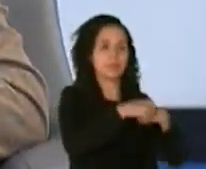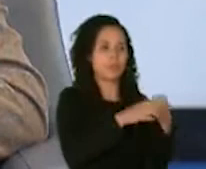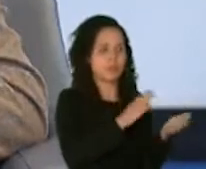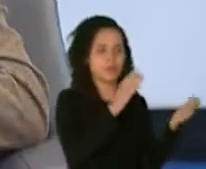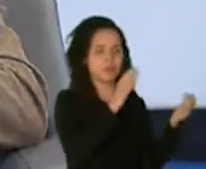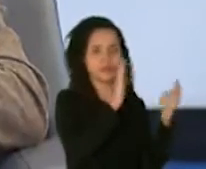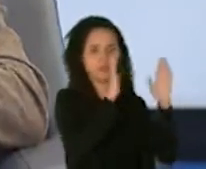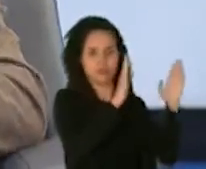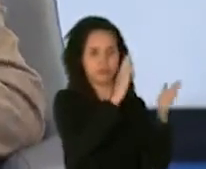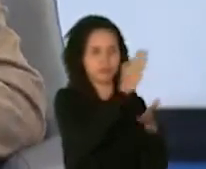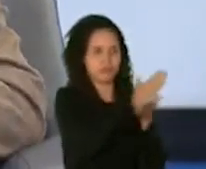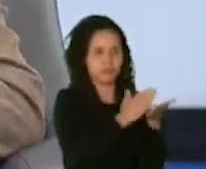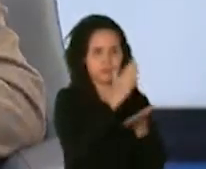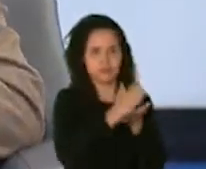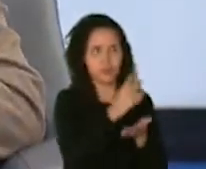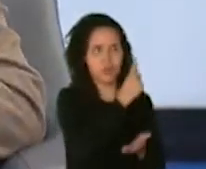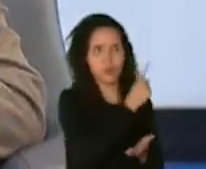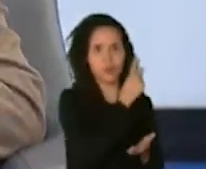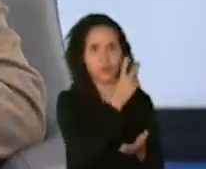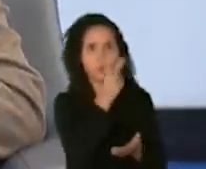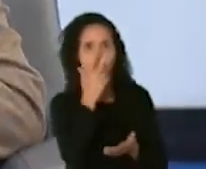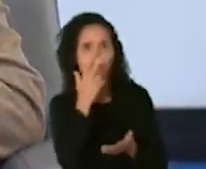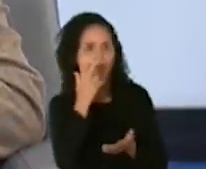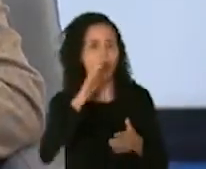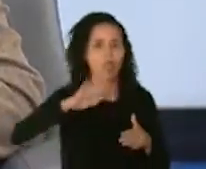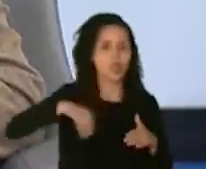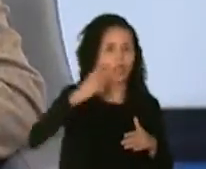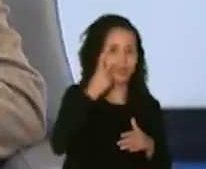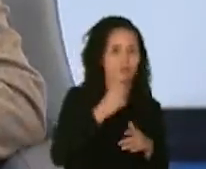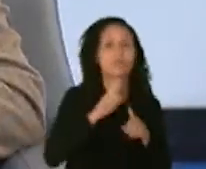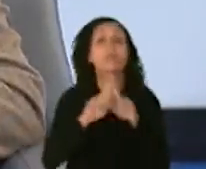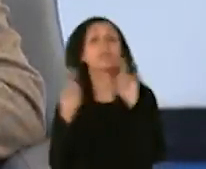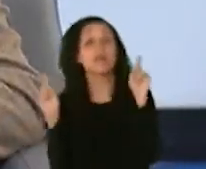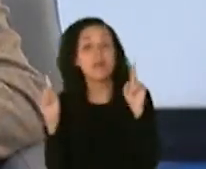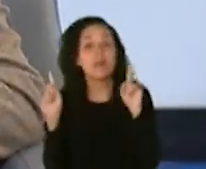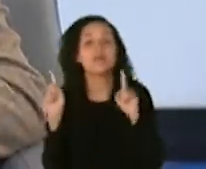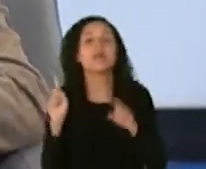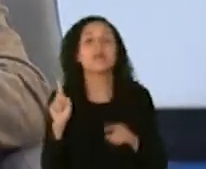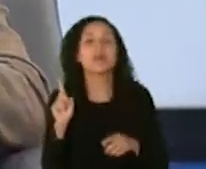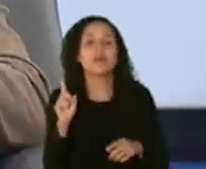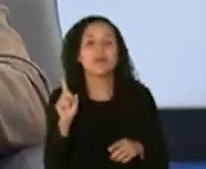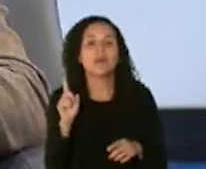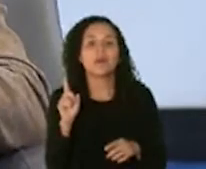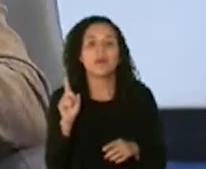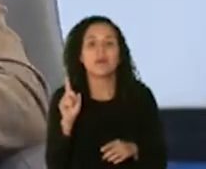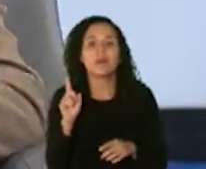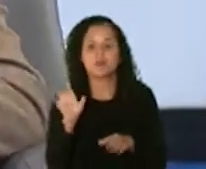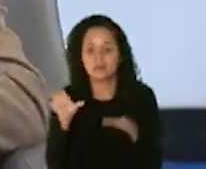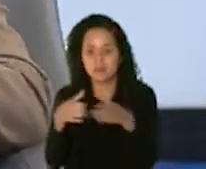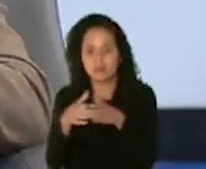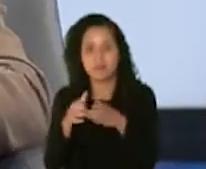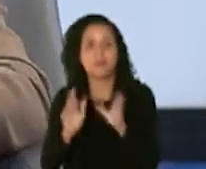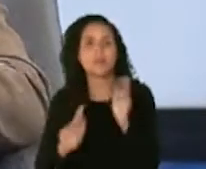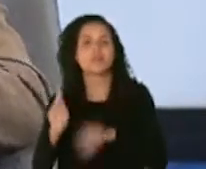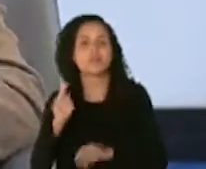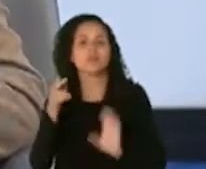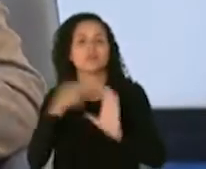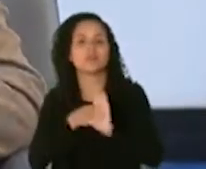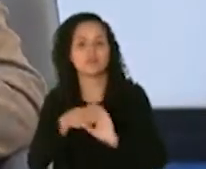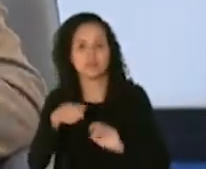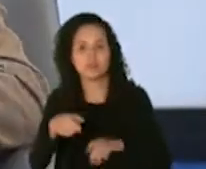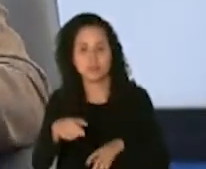¿verdad? fase 1, fase 2 y fase 3 sin embargo la población de participantes en ambas